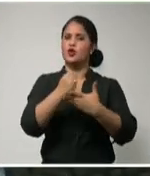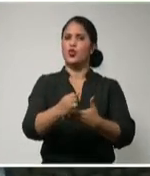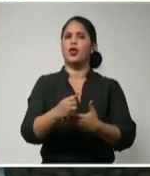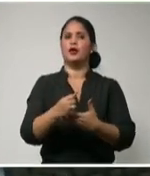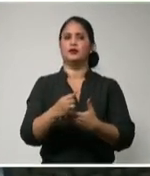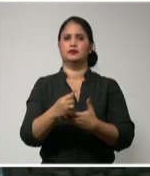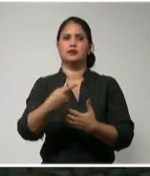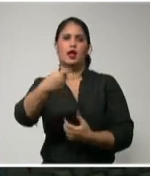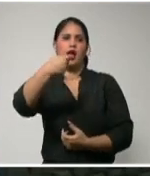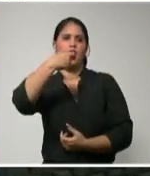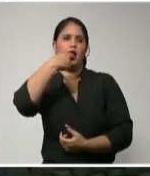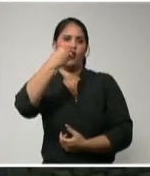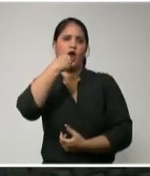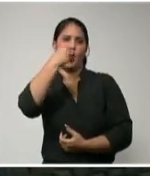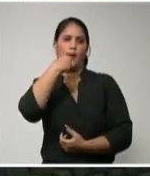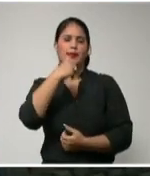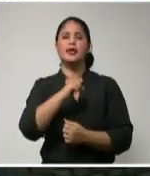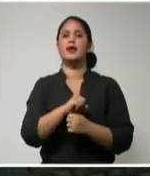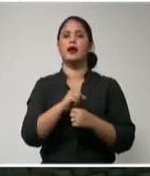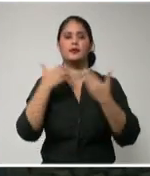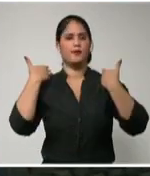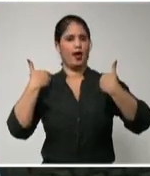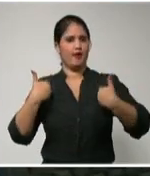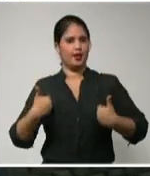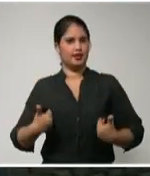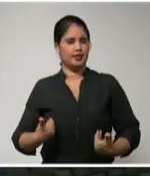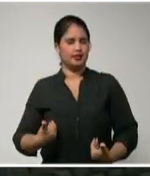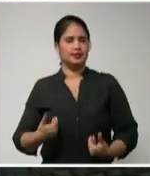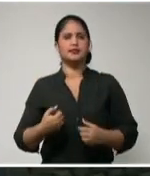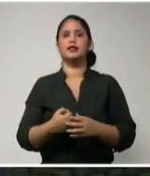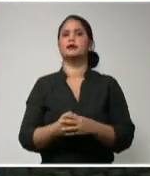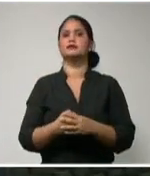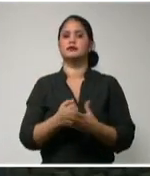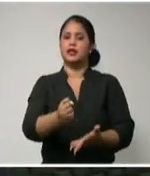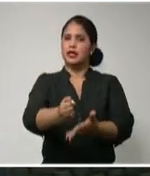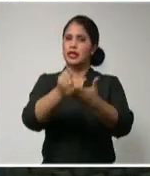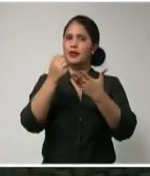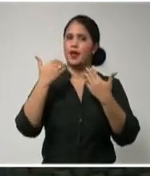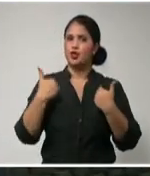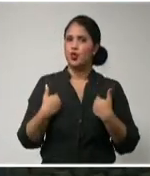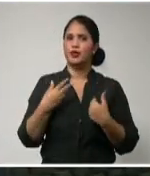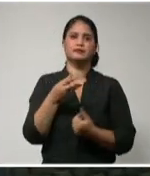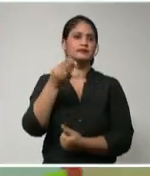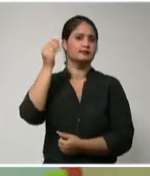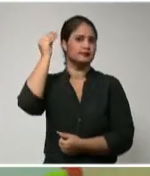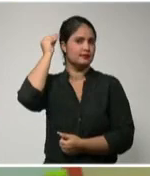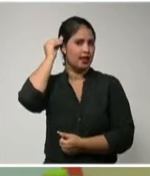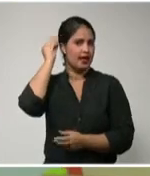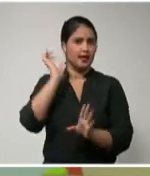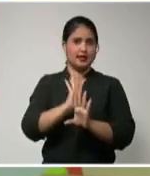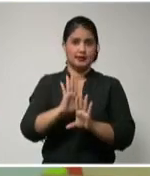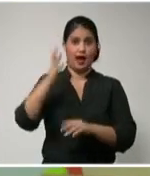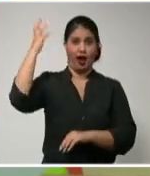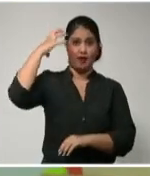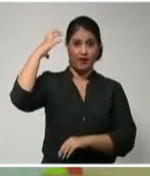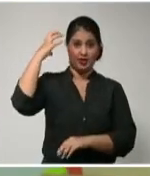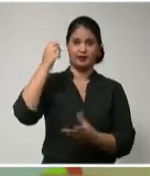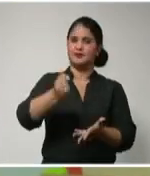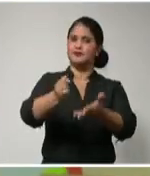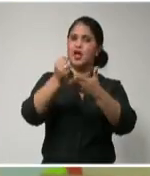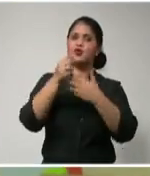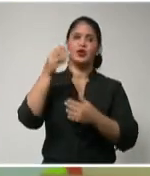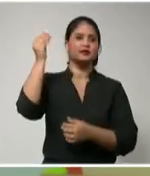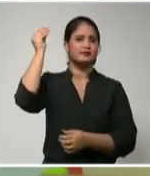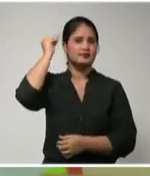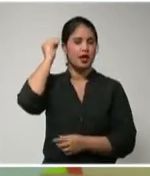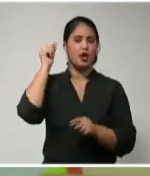también me pide ayudarlo para vestirse, a ponerle los aparatos después de que se baña. ¿Qué vamos a hacer hoy? ¿Y